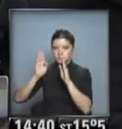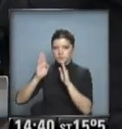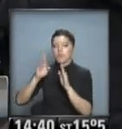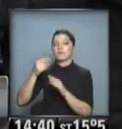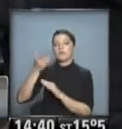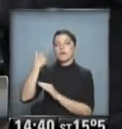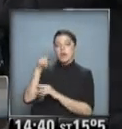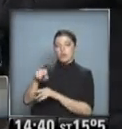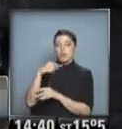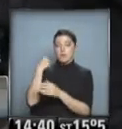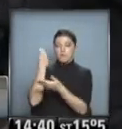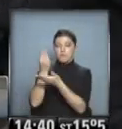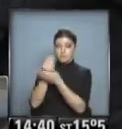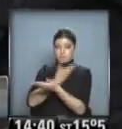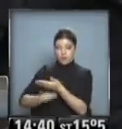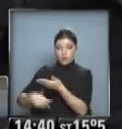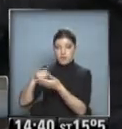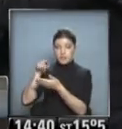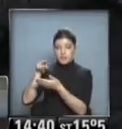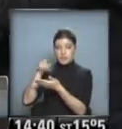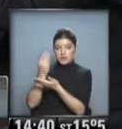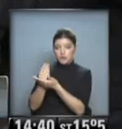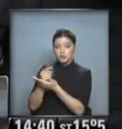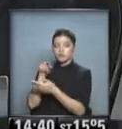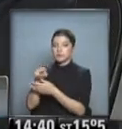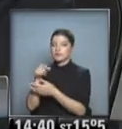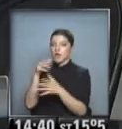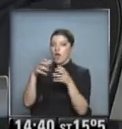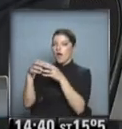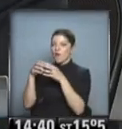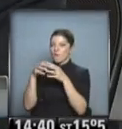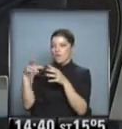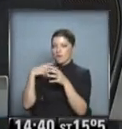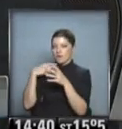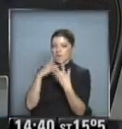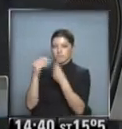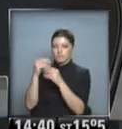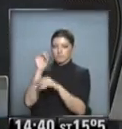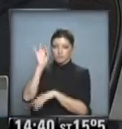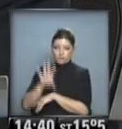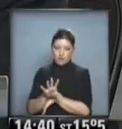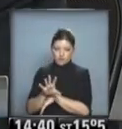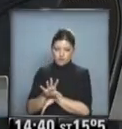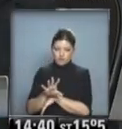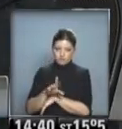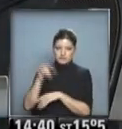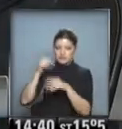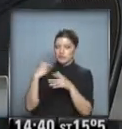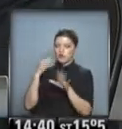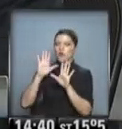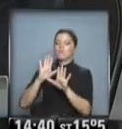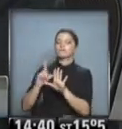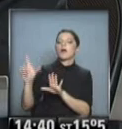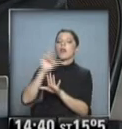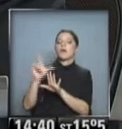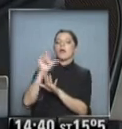abierta y violentamente a los sectores, a los grupos más poderosos, reivindica el neoliberalismo en términos absolutos, no admite